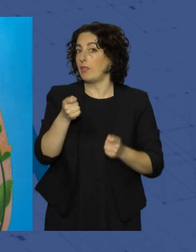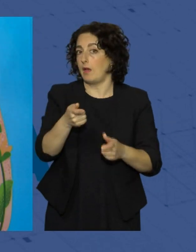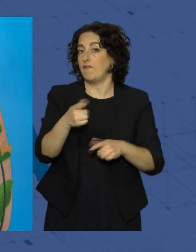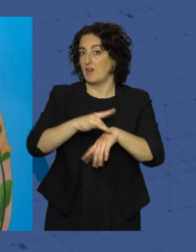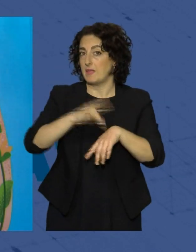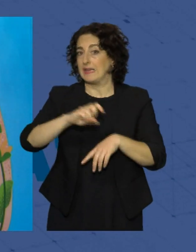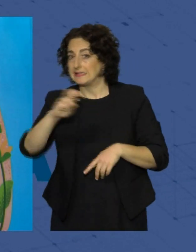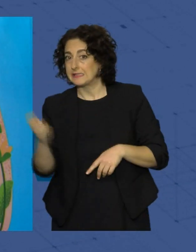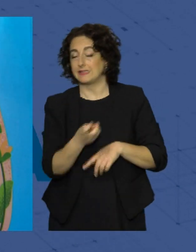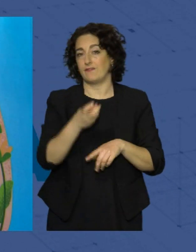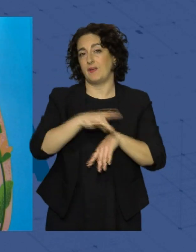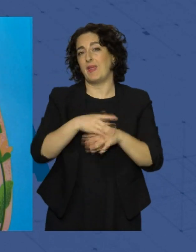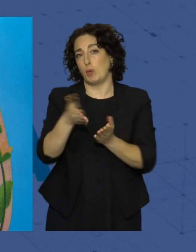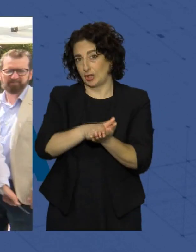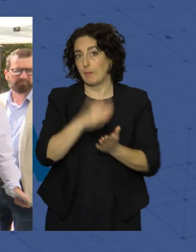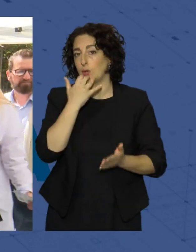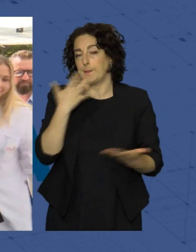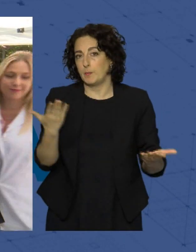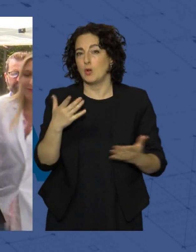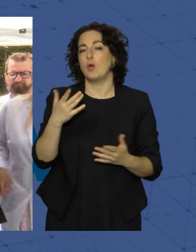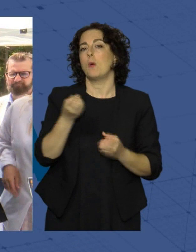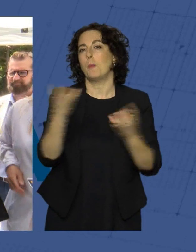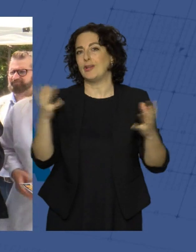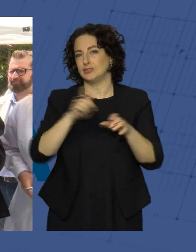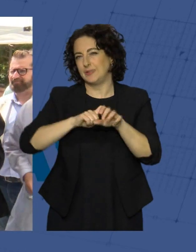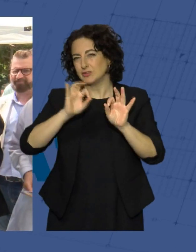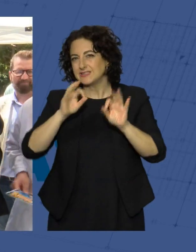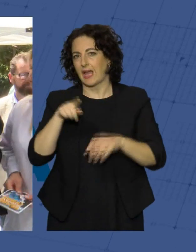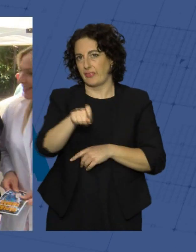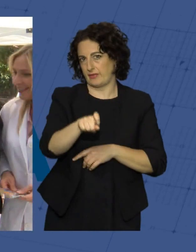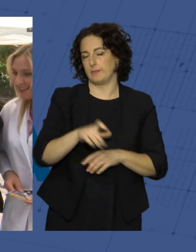número de enfermedades mortales, como por ejemplo, varios tipos de casos.